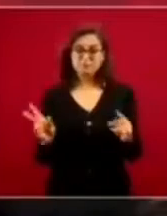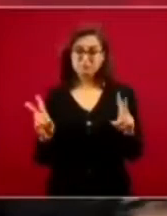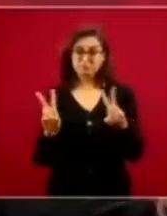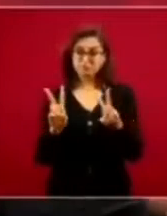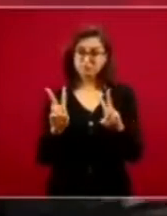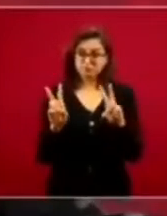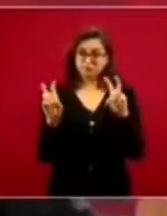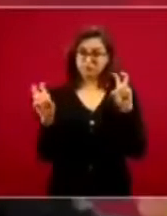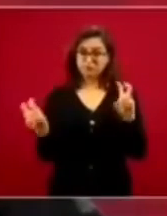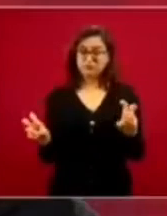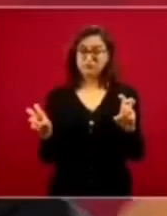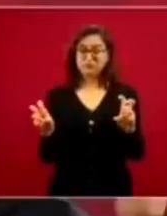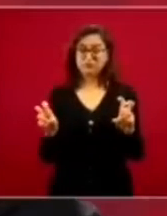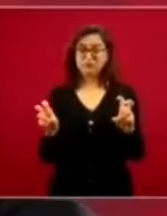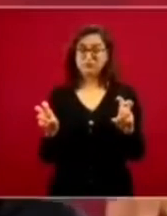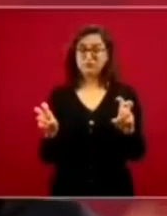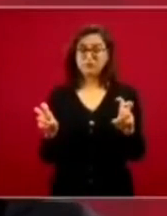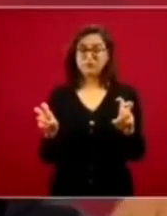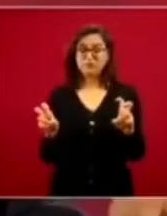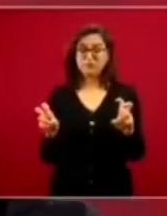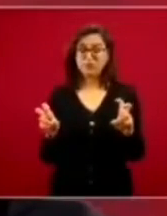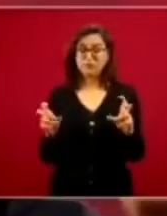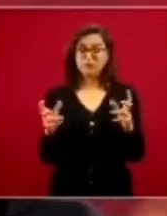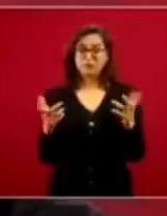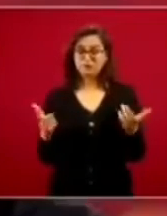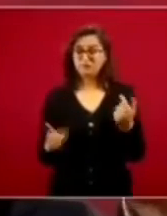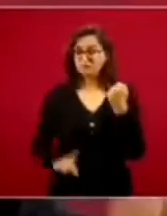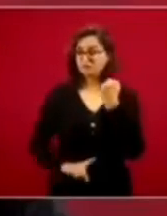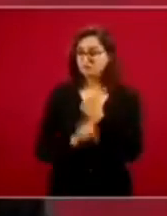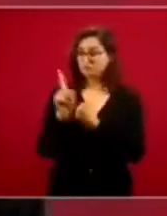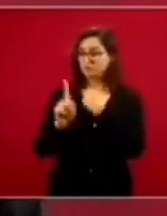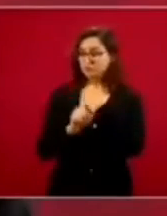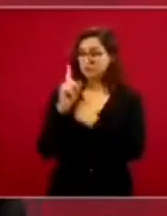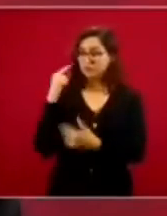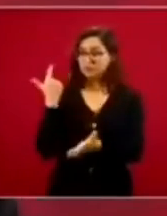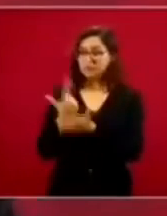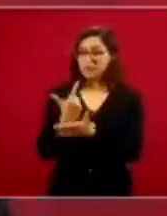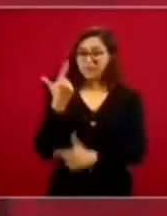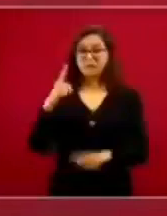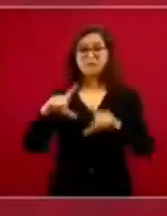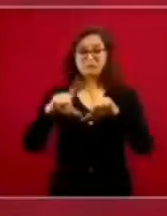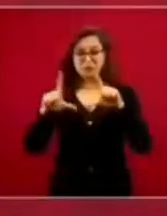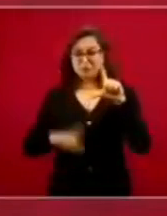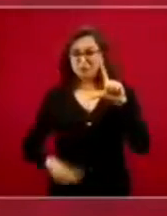los grandes y graves problemas nacionales.